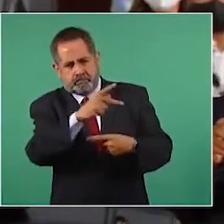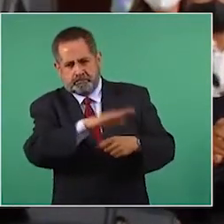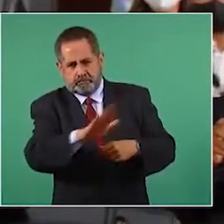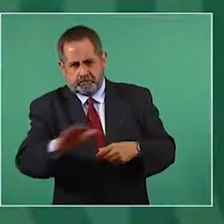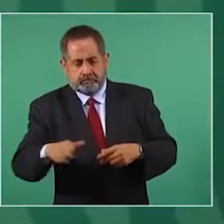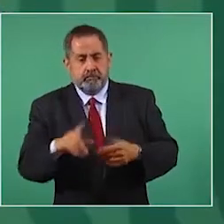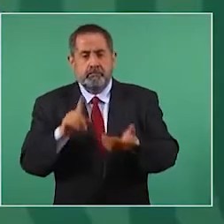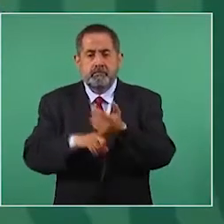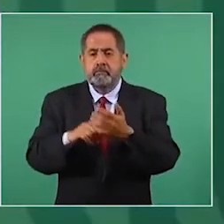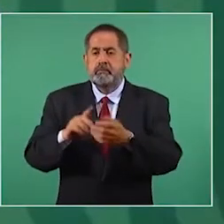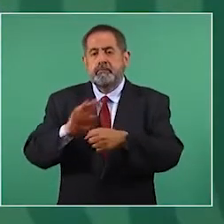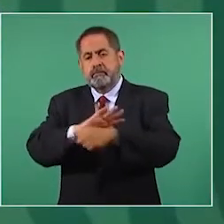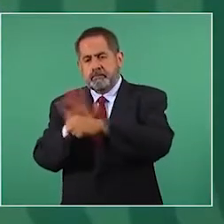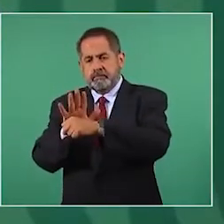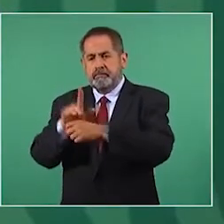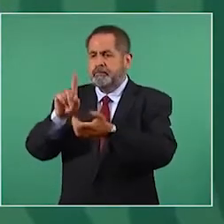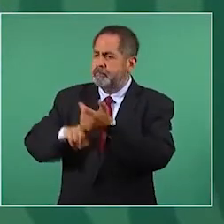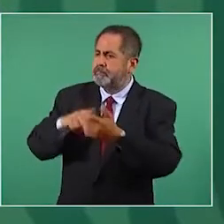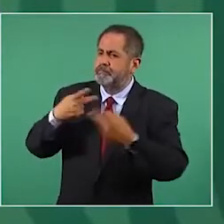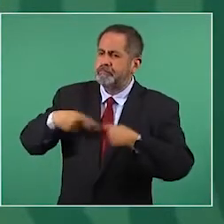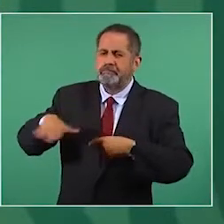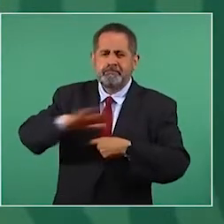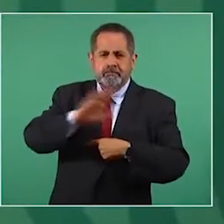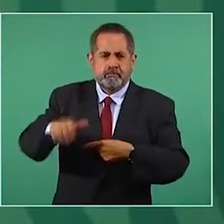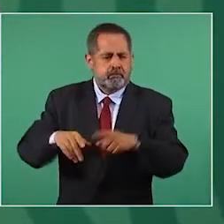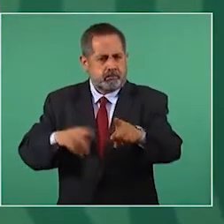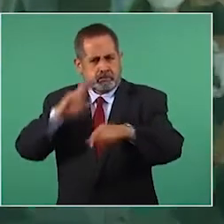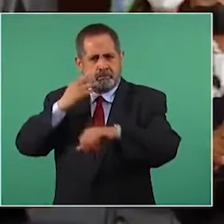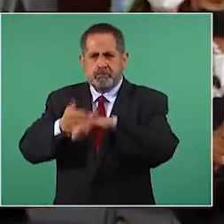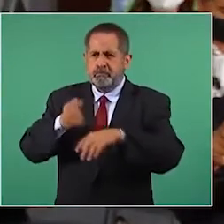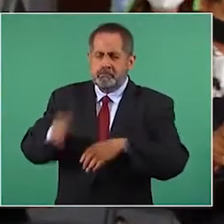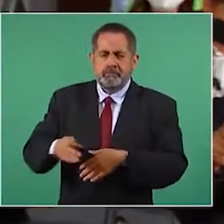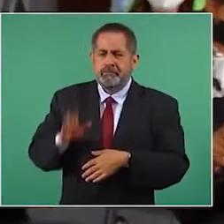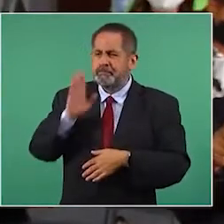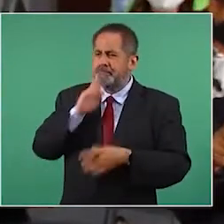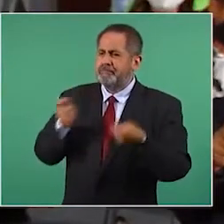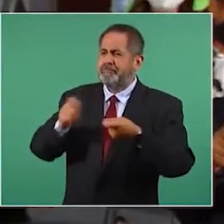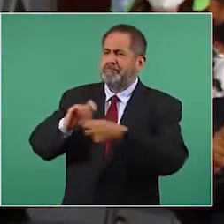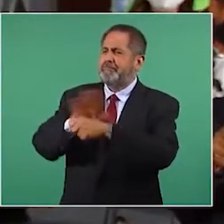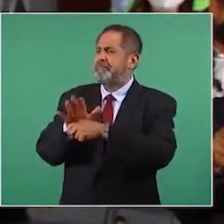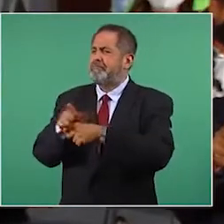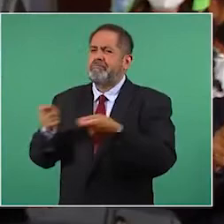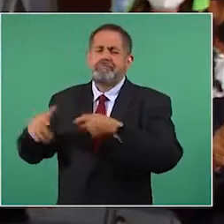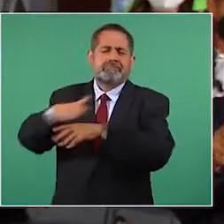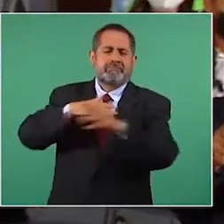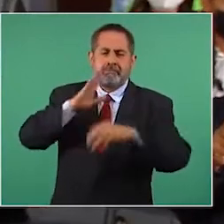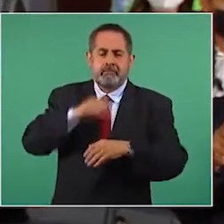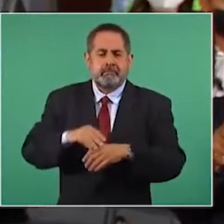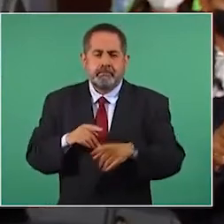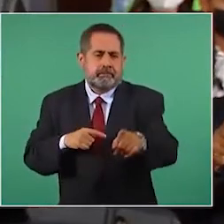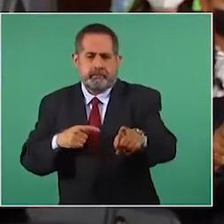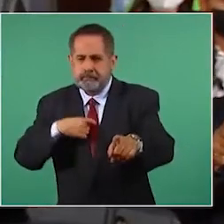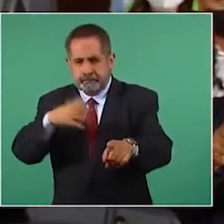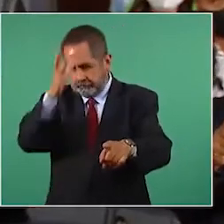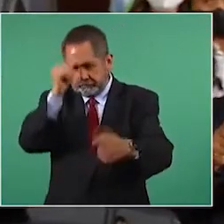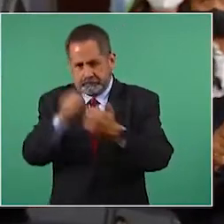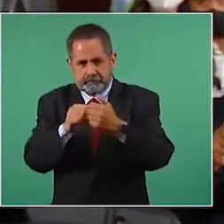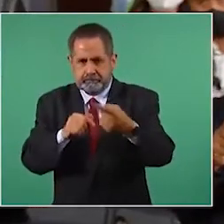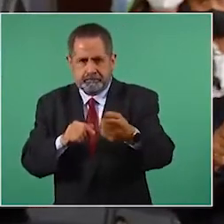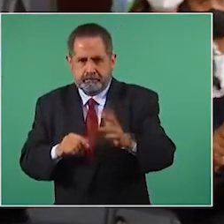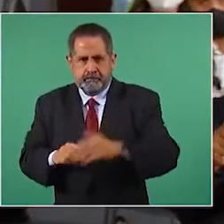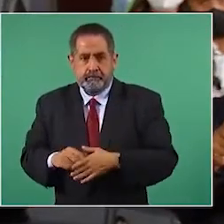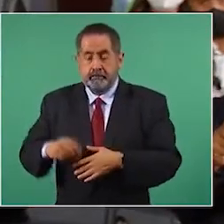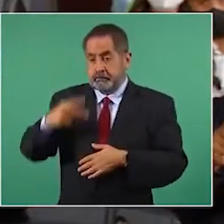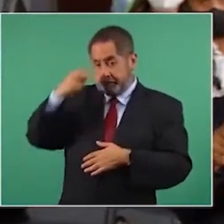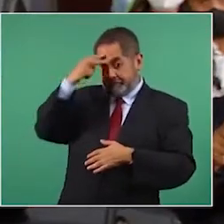sino también los de la pandemia. Quería preguntarle si usted asume la responsabilidad por el mal manejo de la pandemia. Pues es que no coincido contigo. Bueno, México